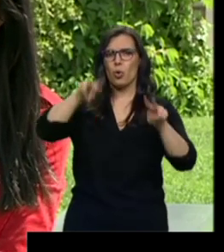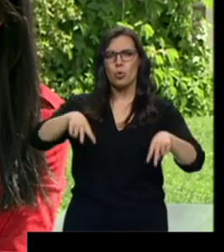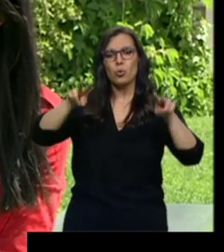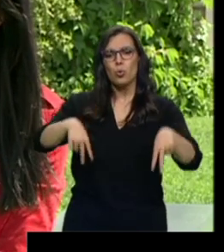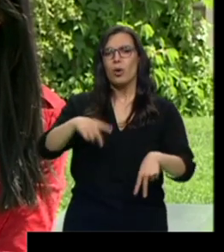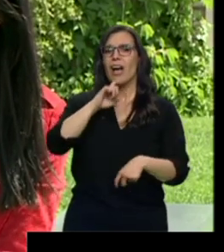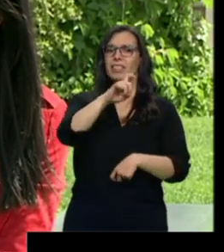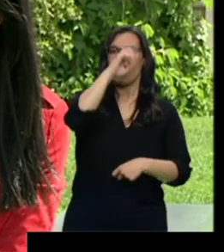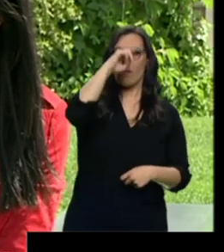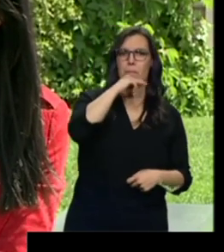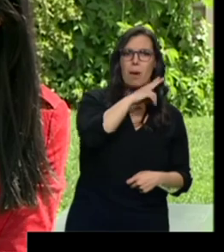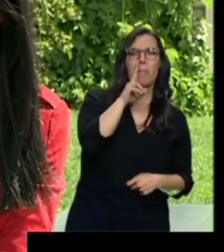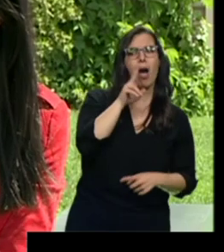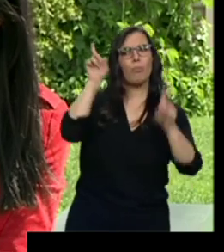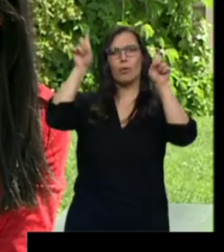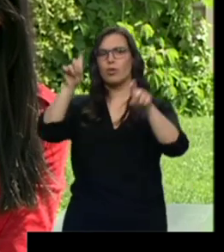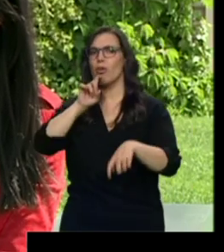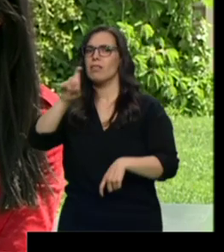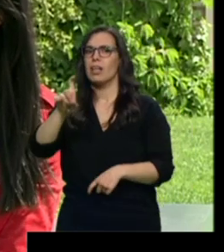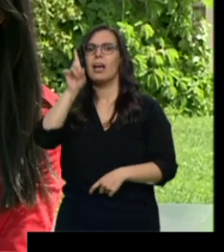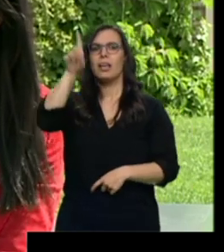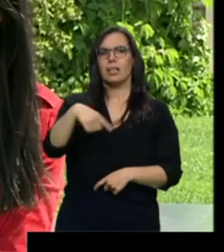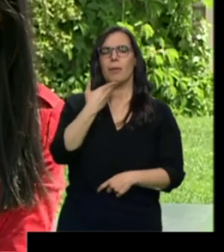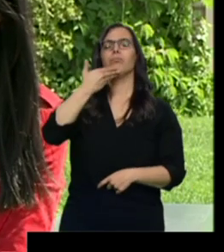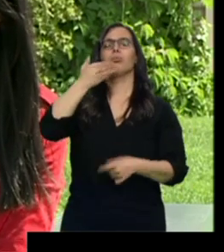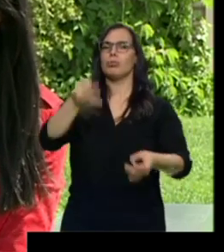profesor y que siempre estén con la cabeza bien arriba.